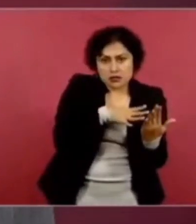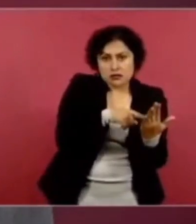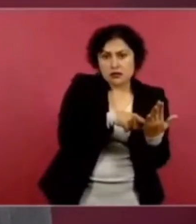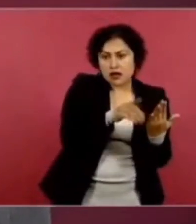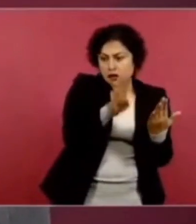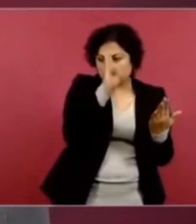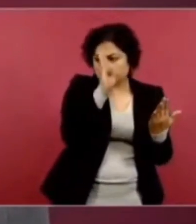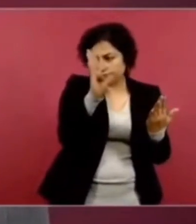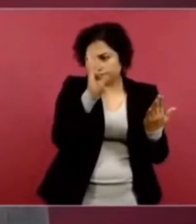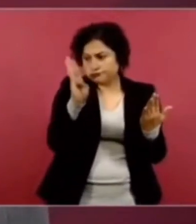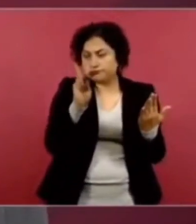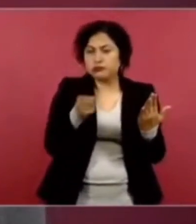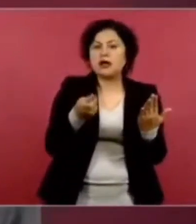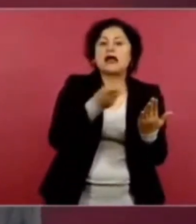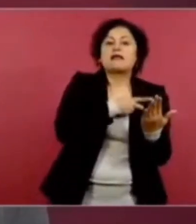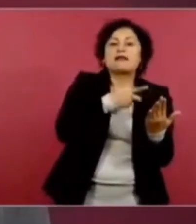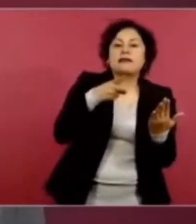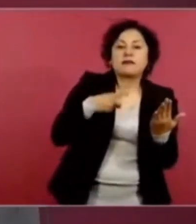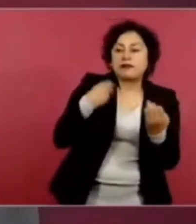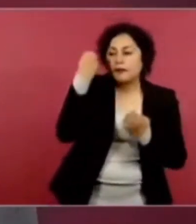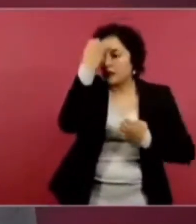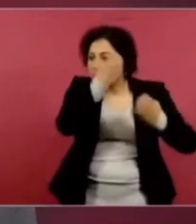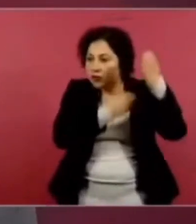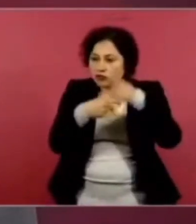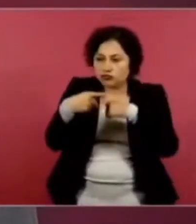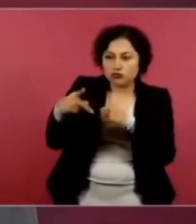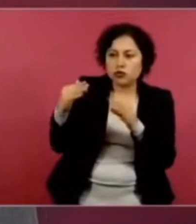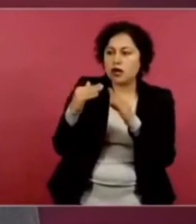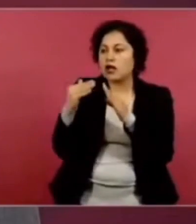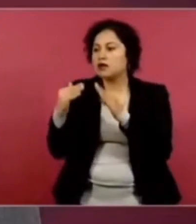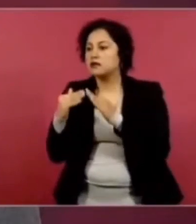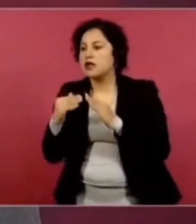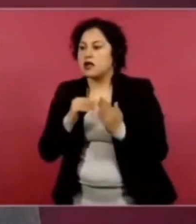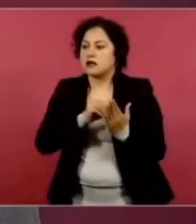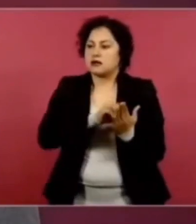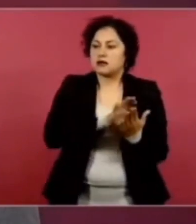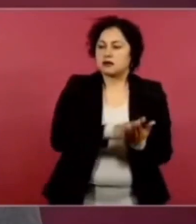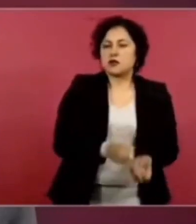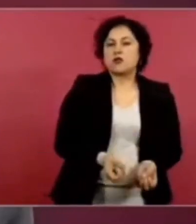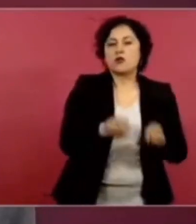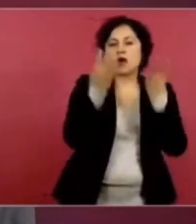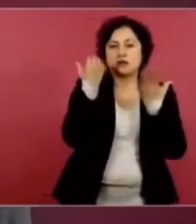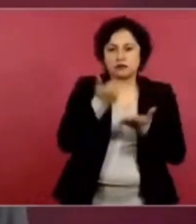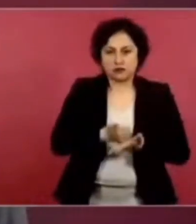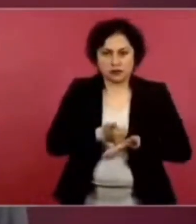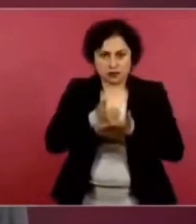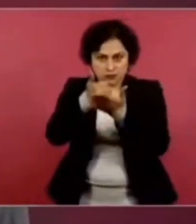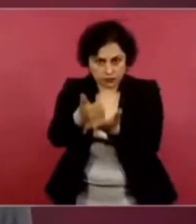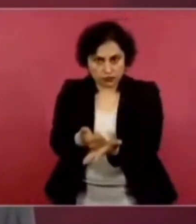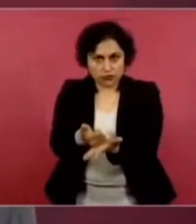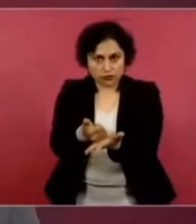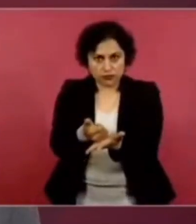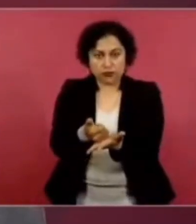su vivienda, no crédito, sino apoyo